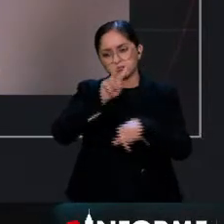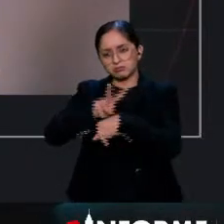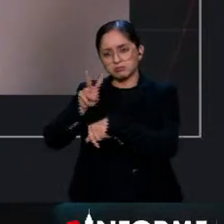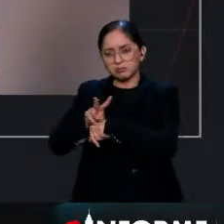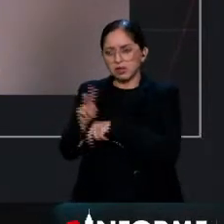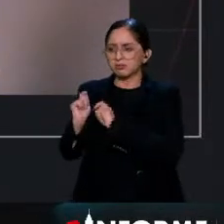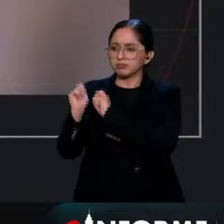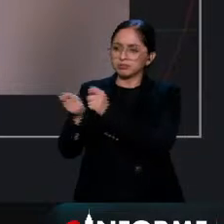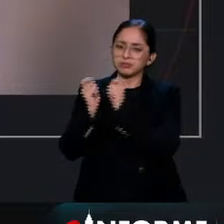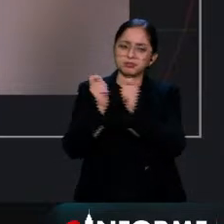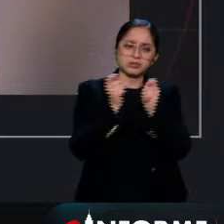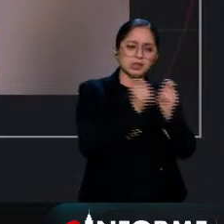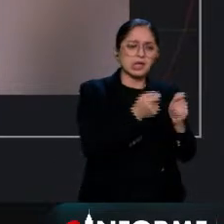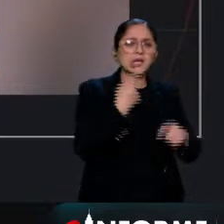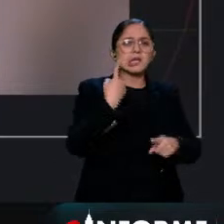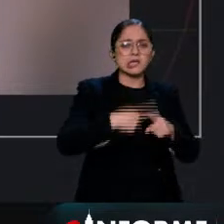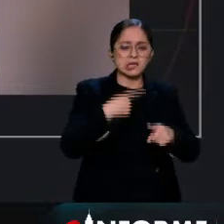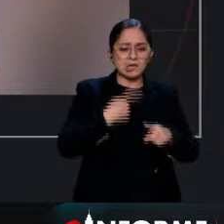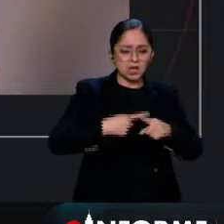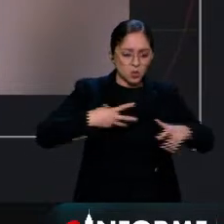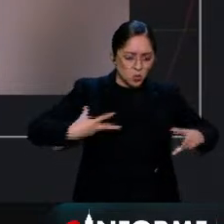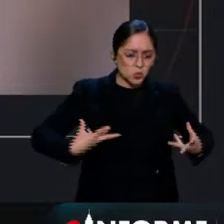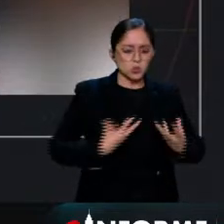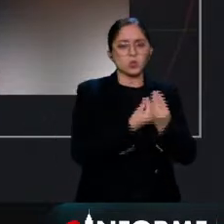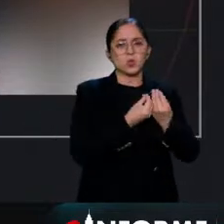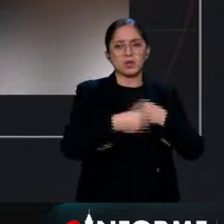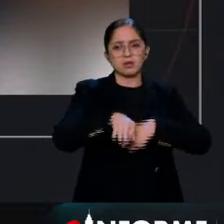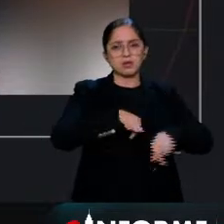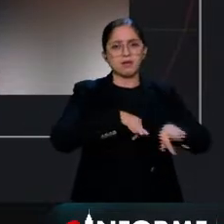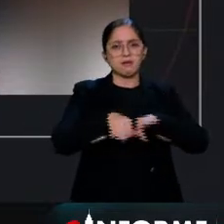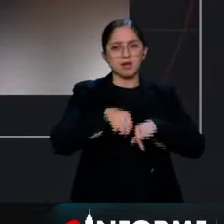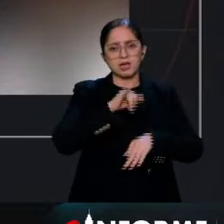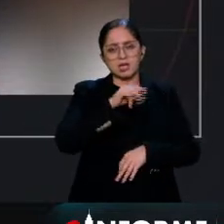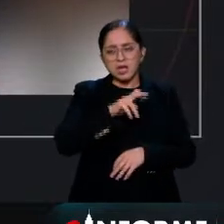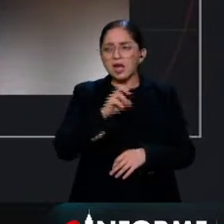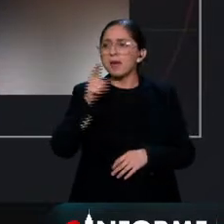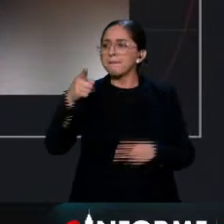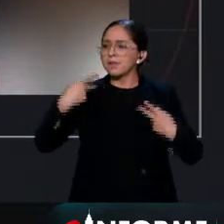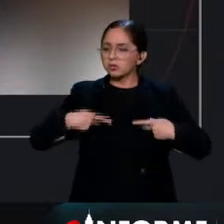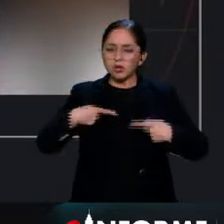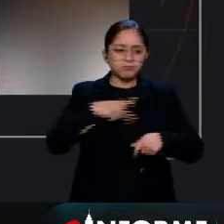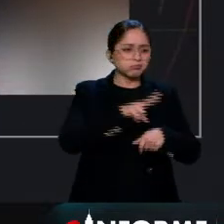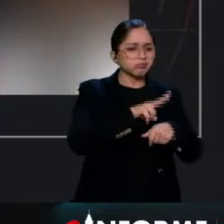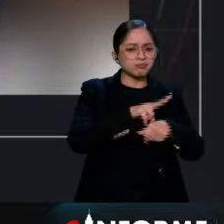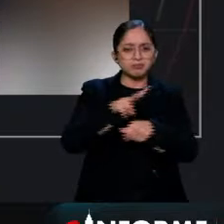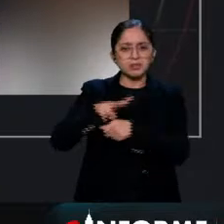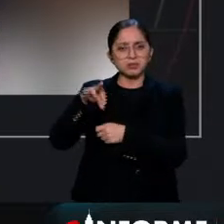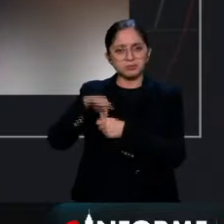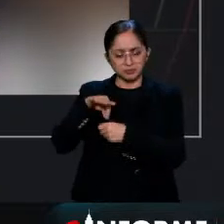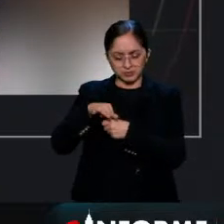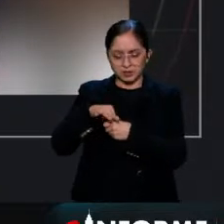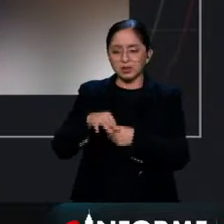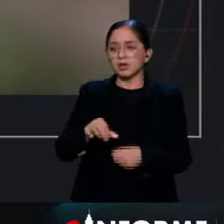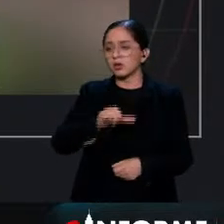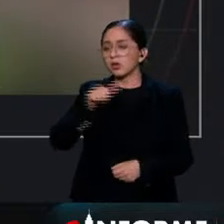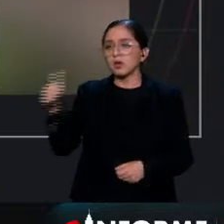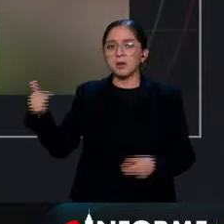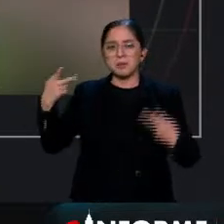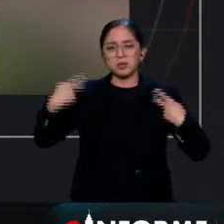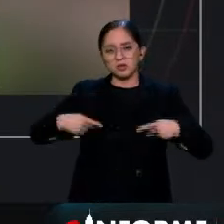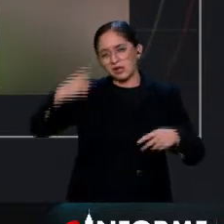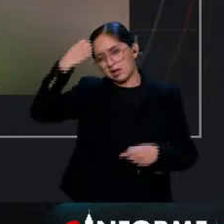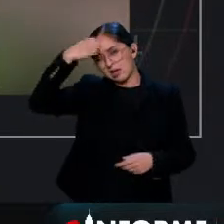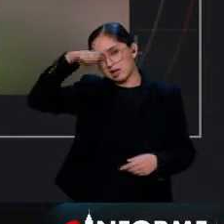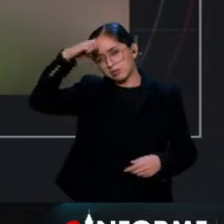designación de quienes integran estos organismos a través de observadores electorales. En tanto, el especialista en sistemas electorales y